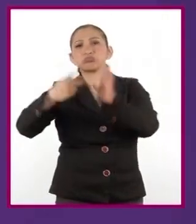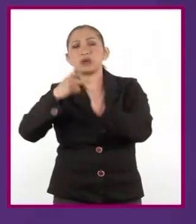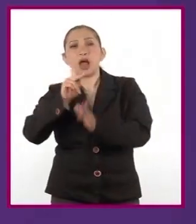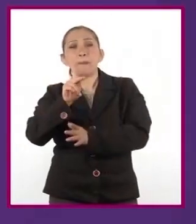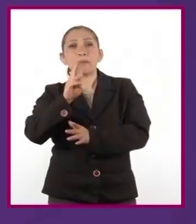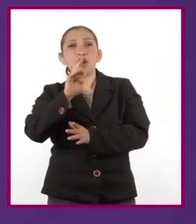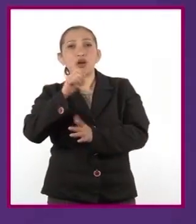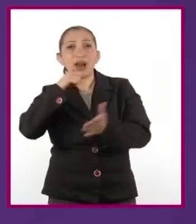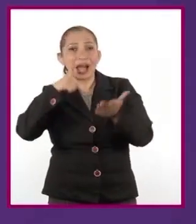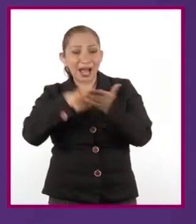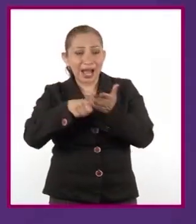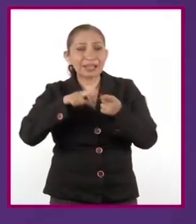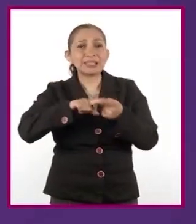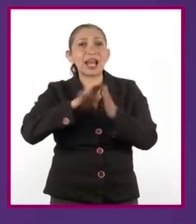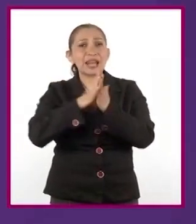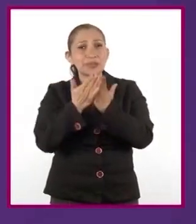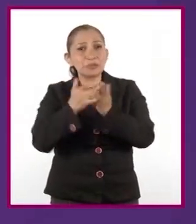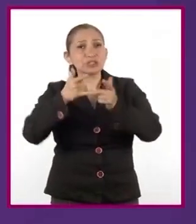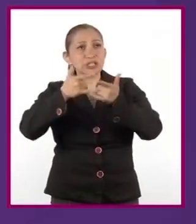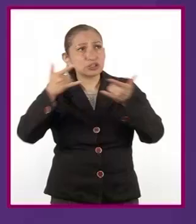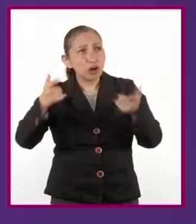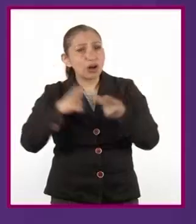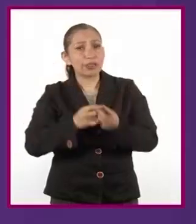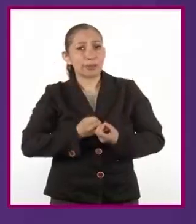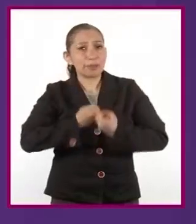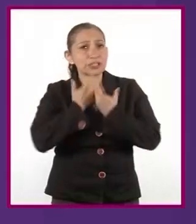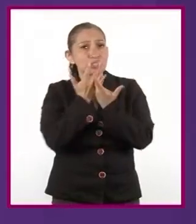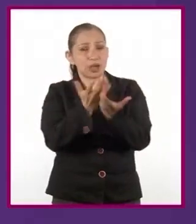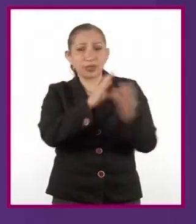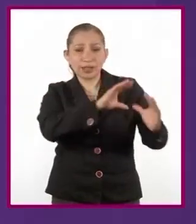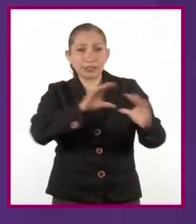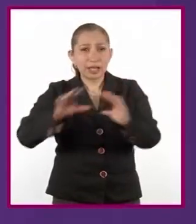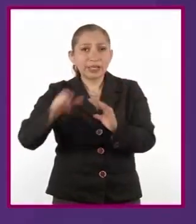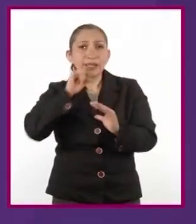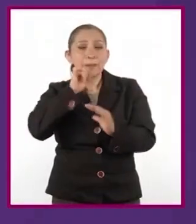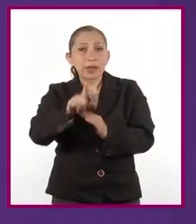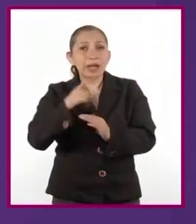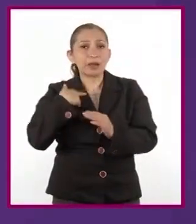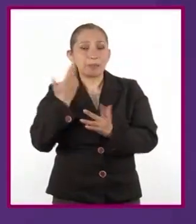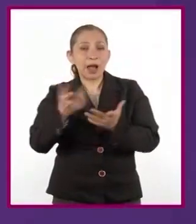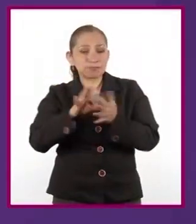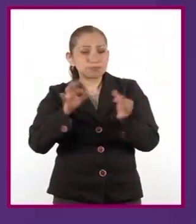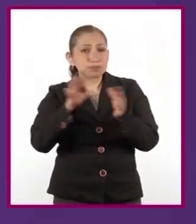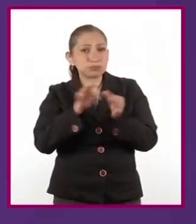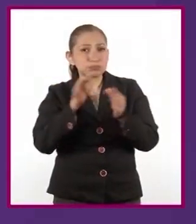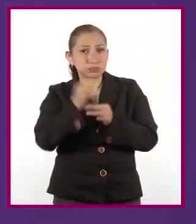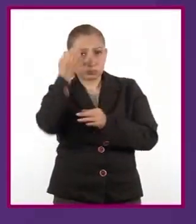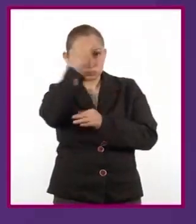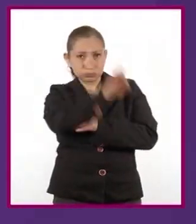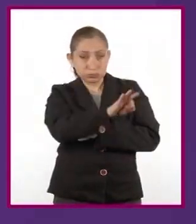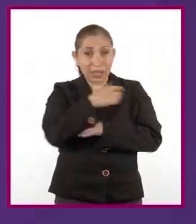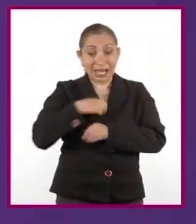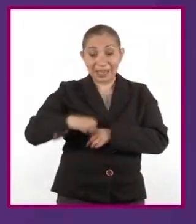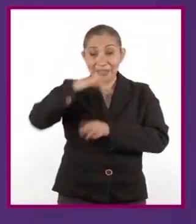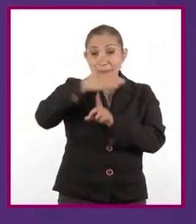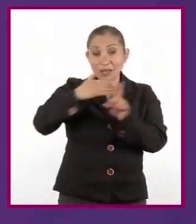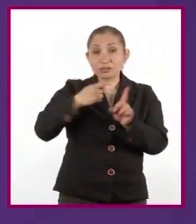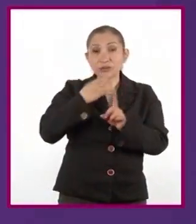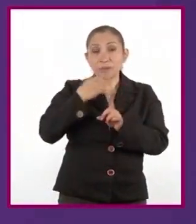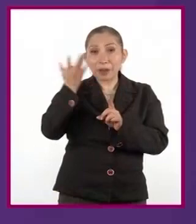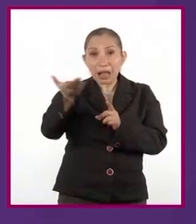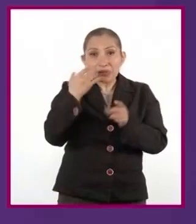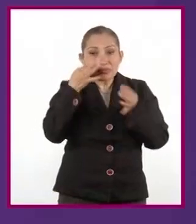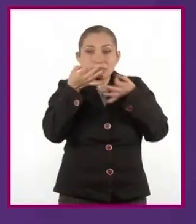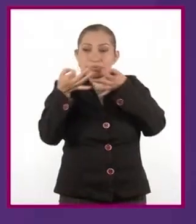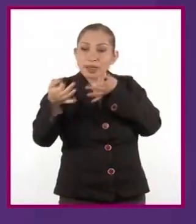correspondencia, en los libros de historia, de poesía didáctica y para la prosa de ficción. En la Edad Media se utilizaban para captar la